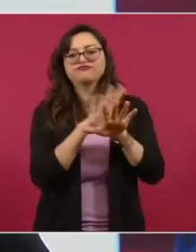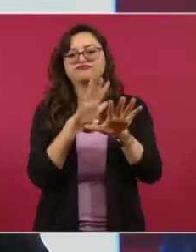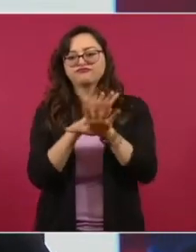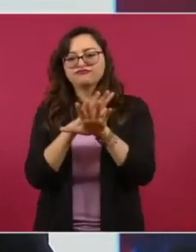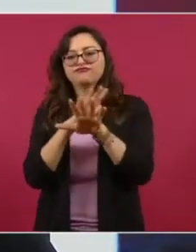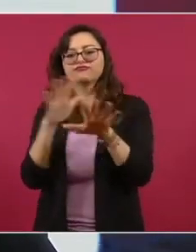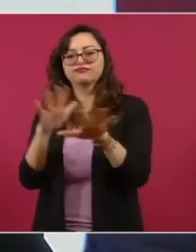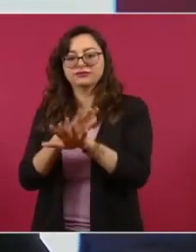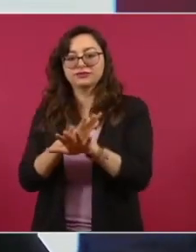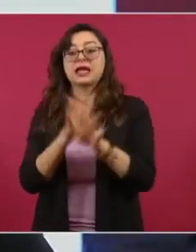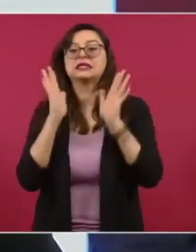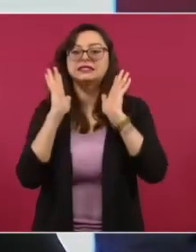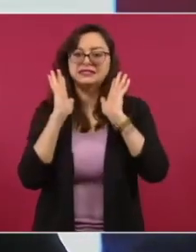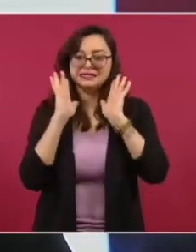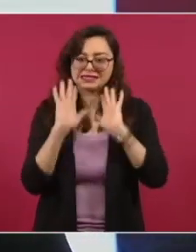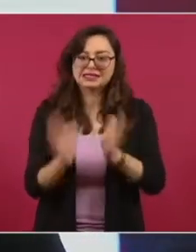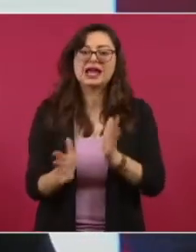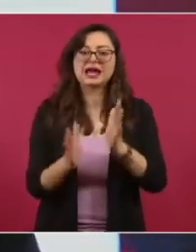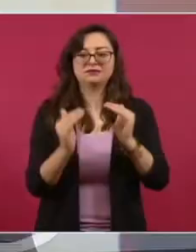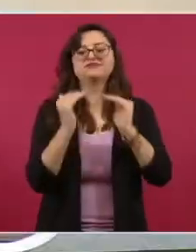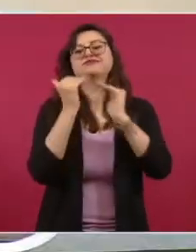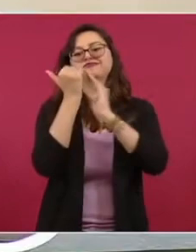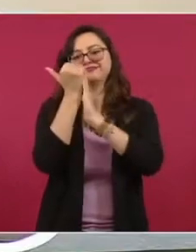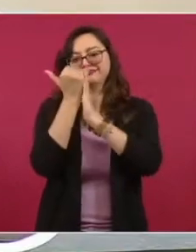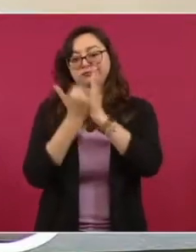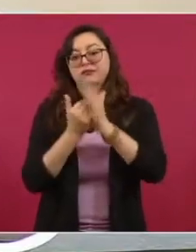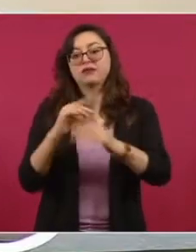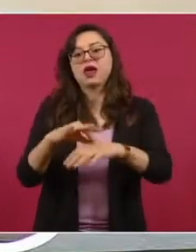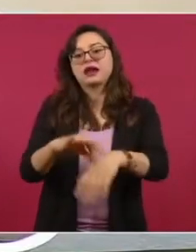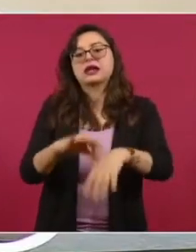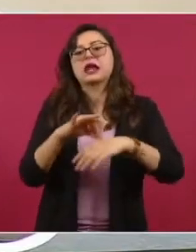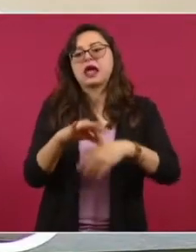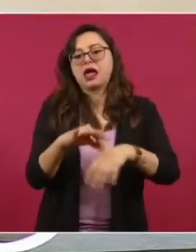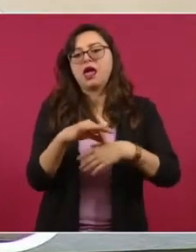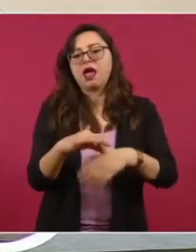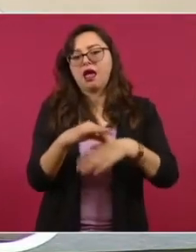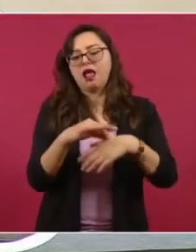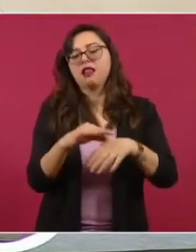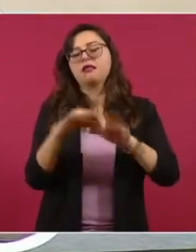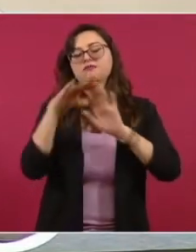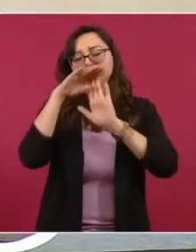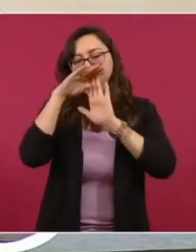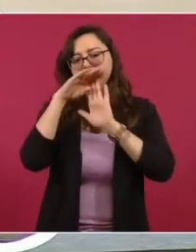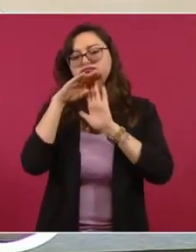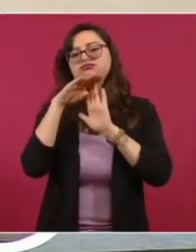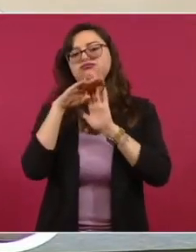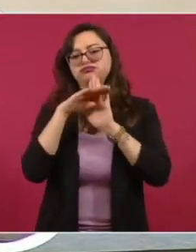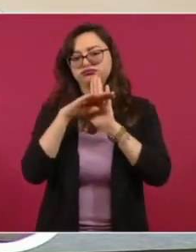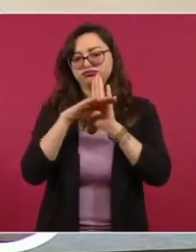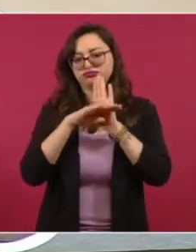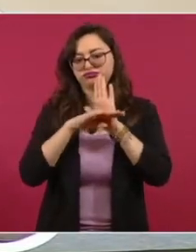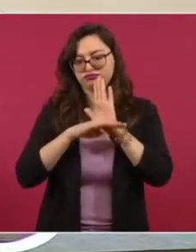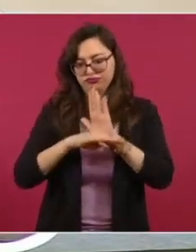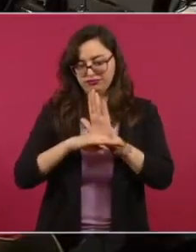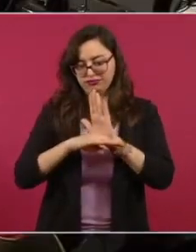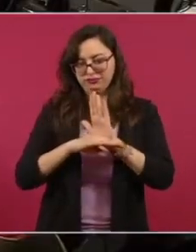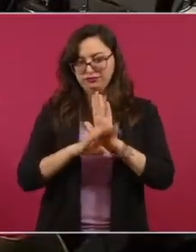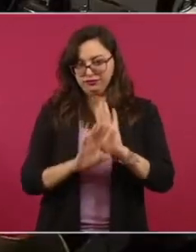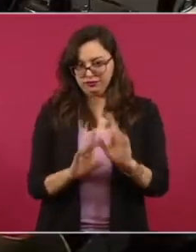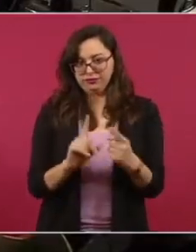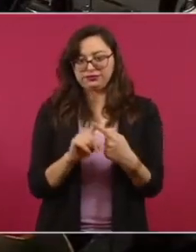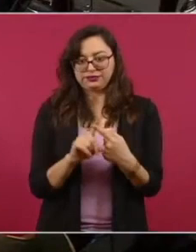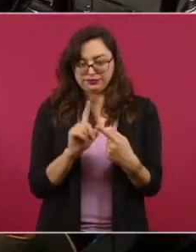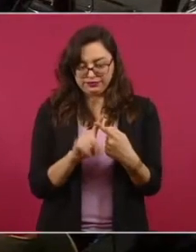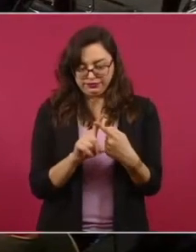se va viendo que va bajando precisamente el tema de los feminicidios. Pero sobre la otra pregunta que